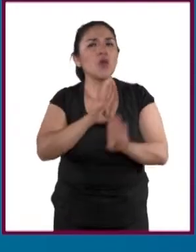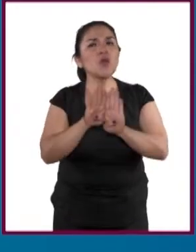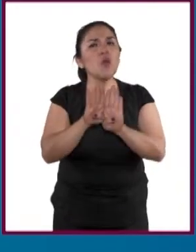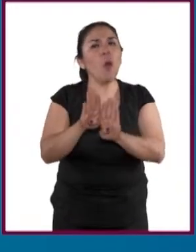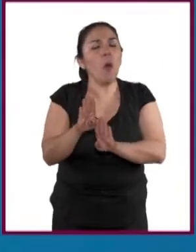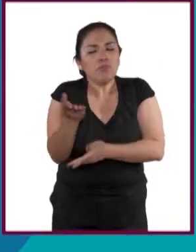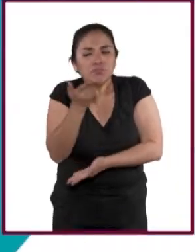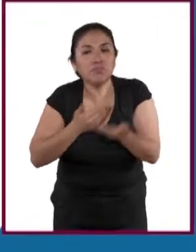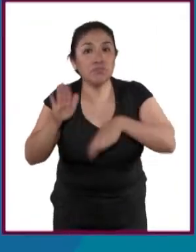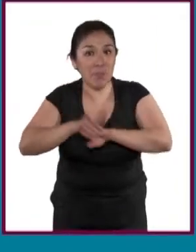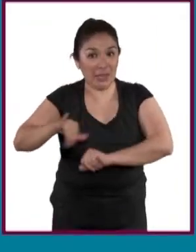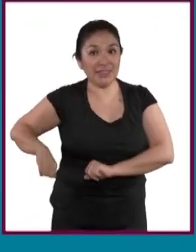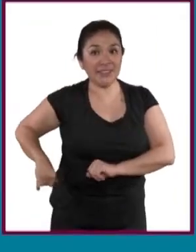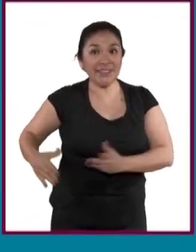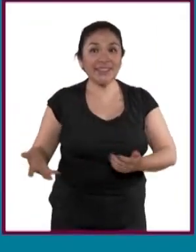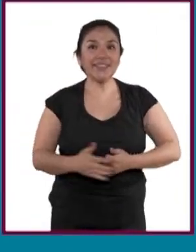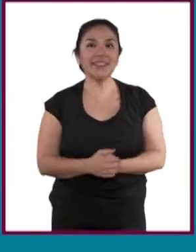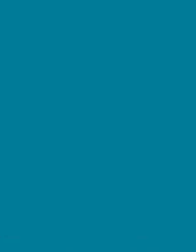intercambio interesante.